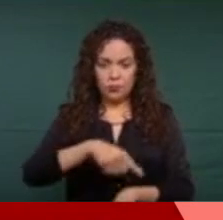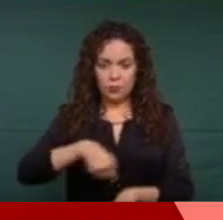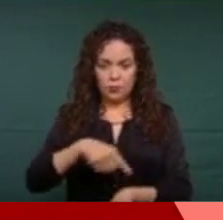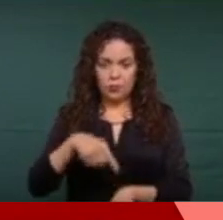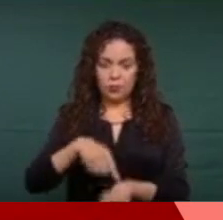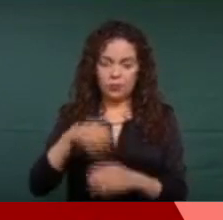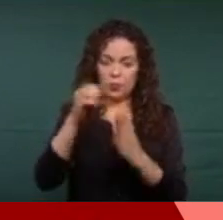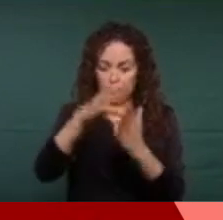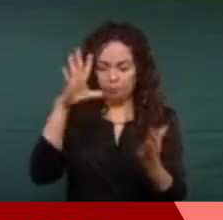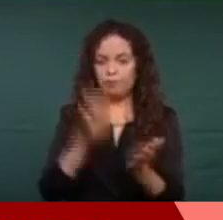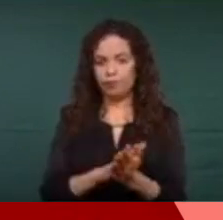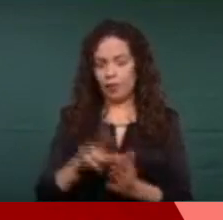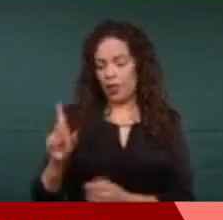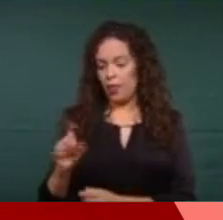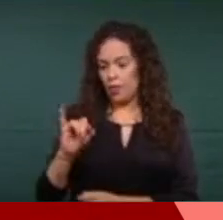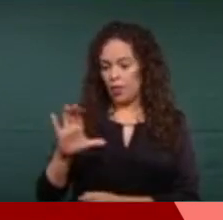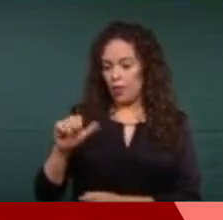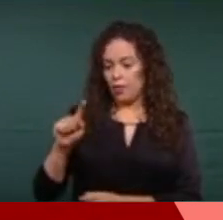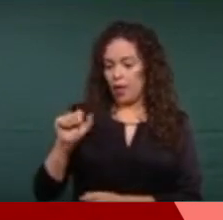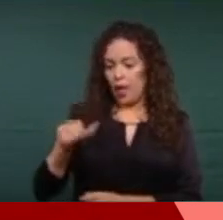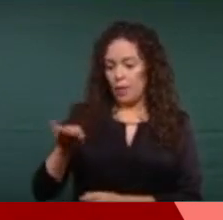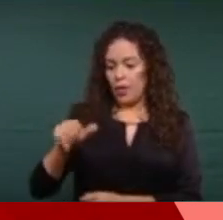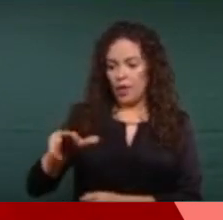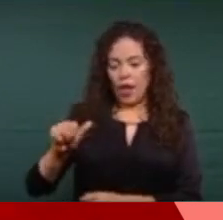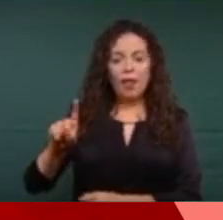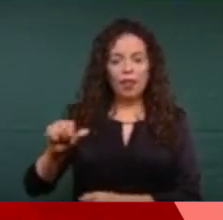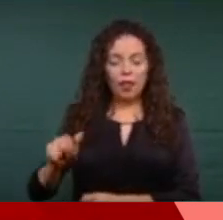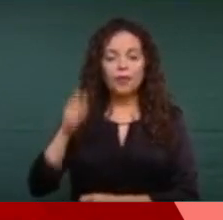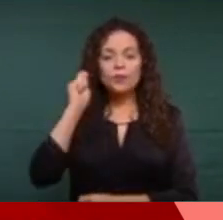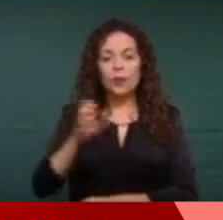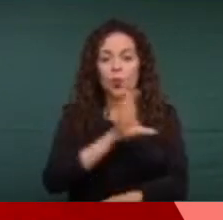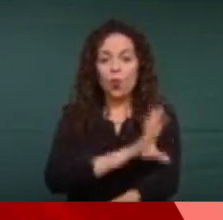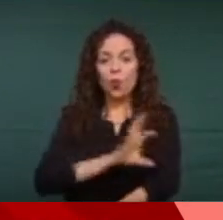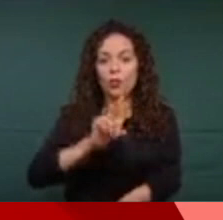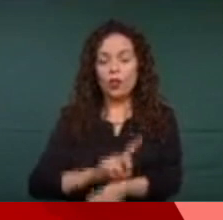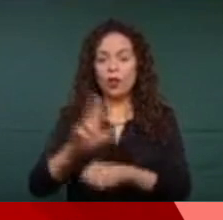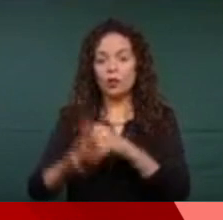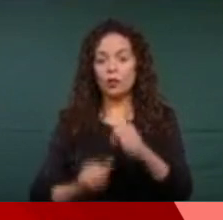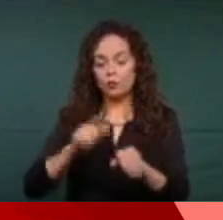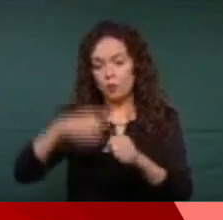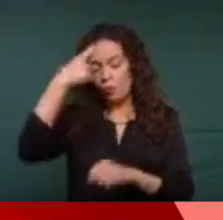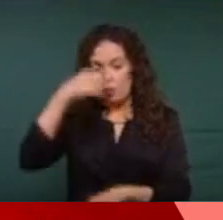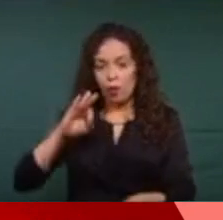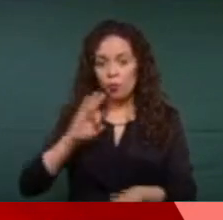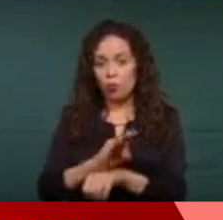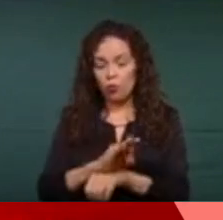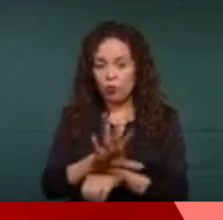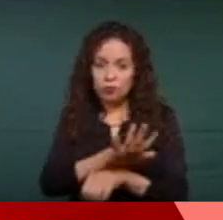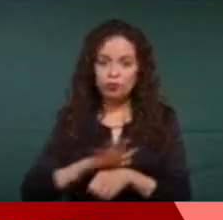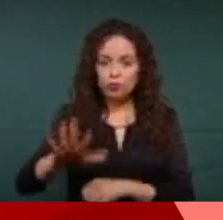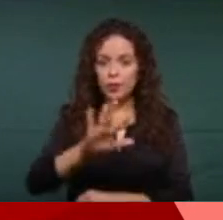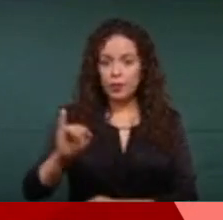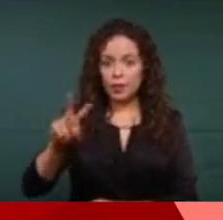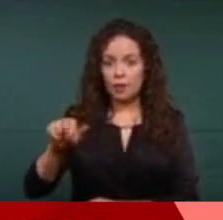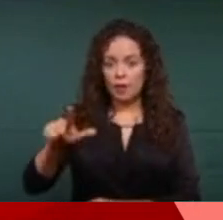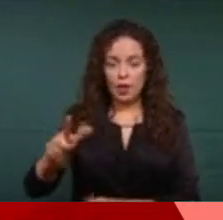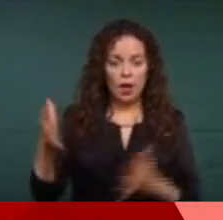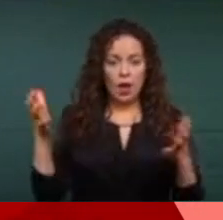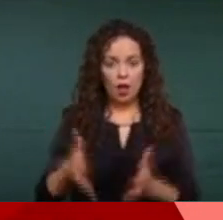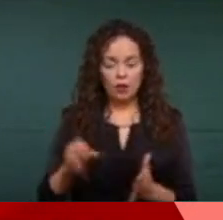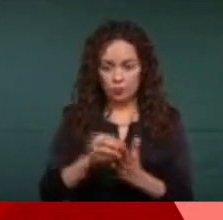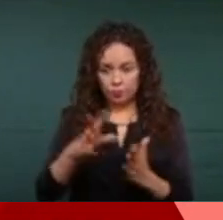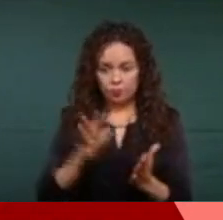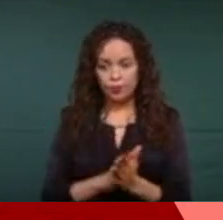ustedes que todas las declaratorias que la Coordinación Nacional de Protección Civil emite son